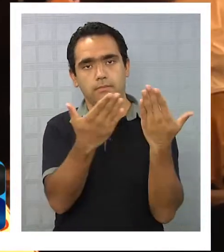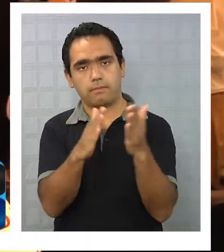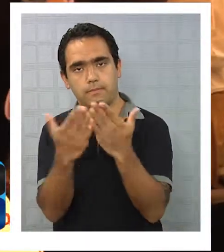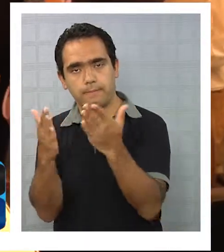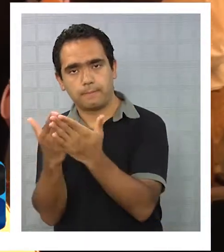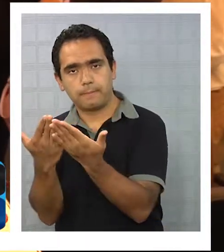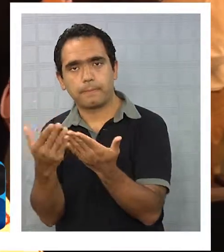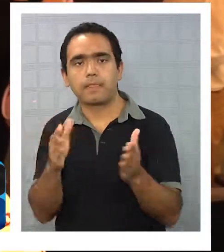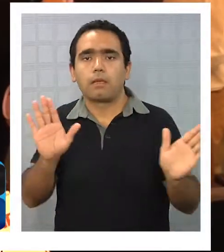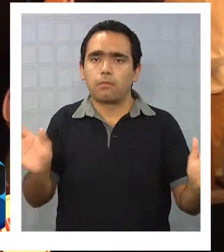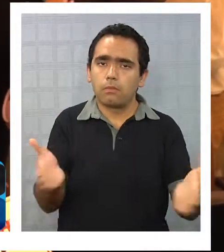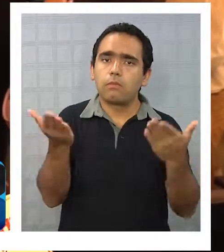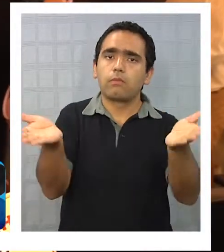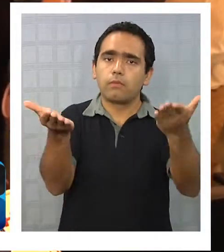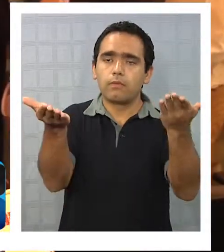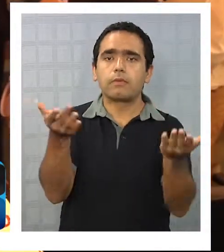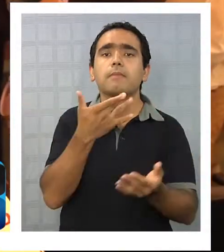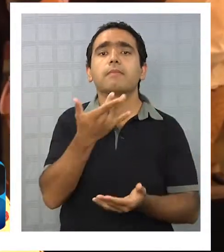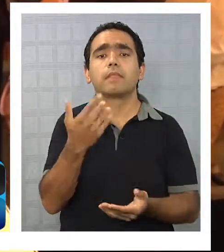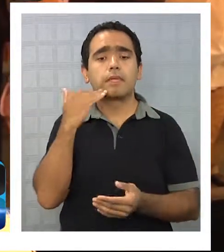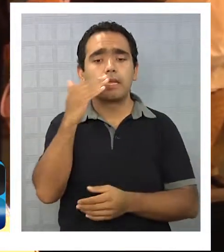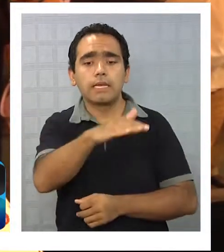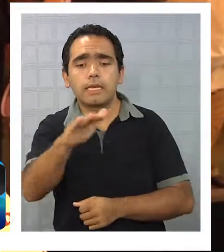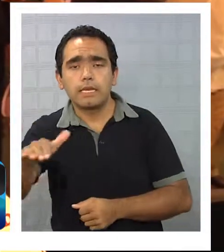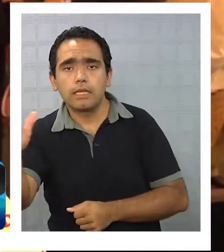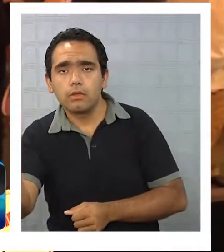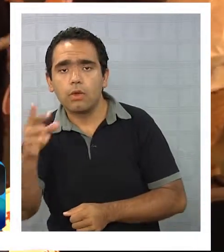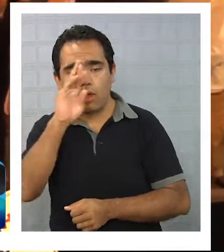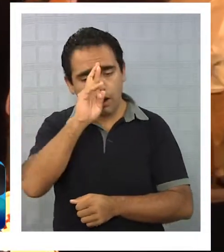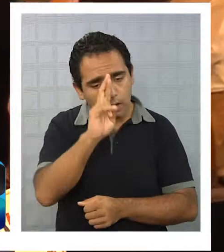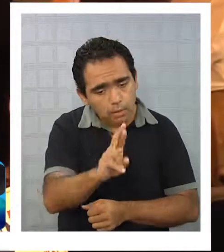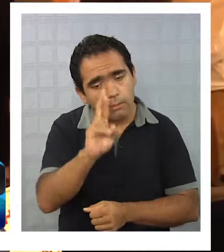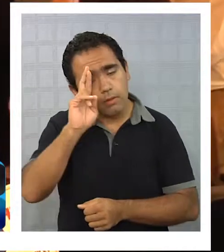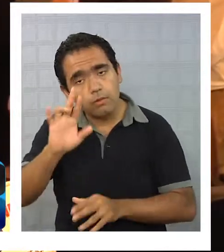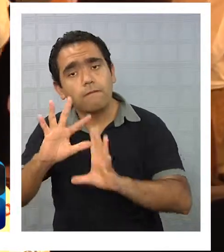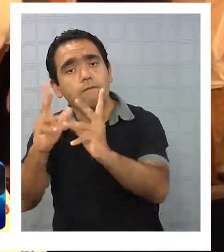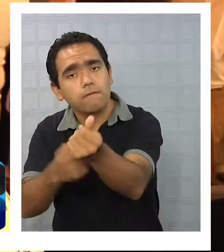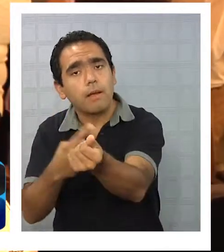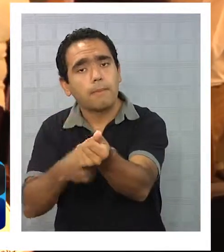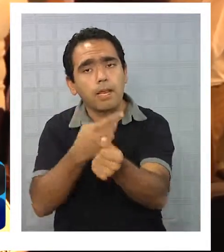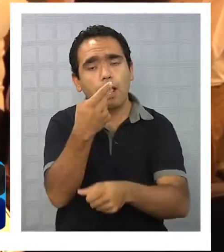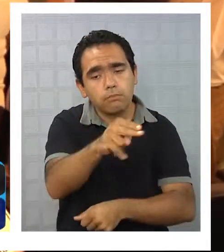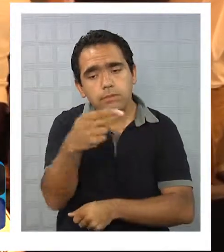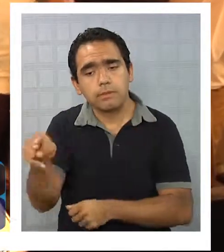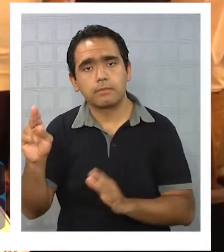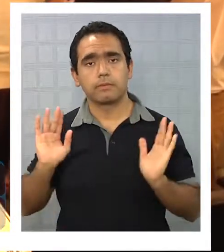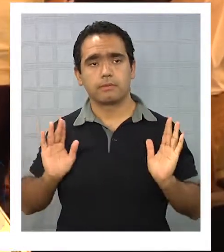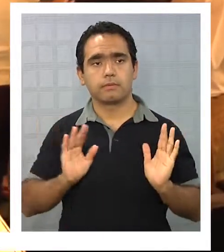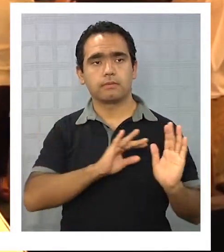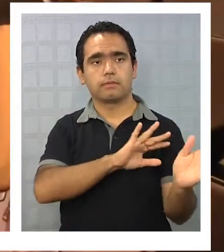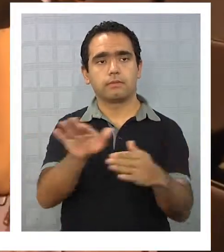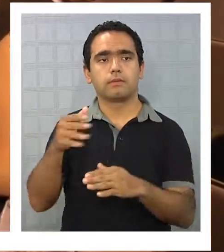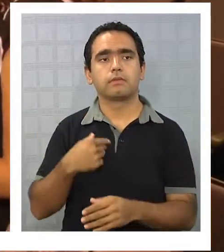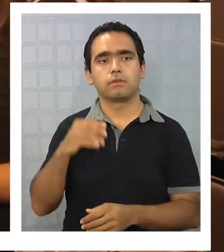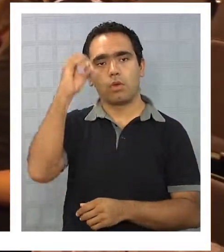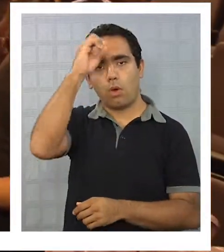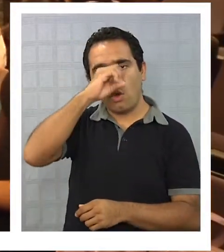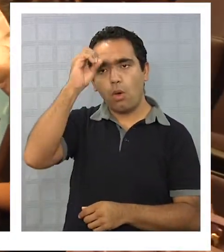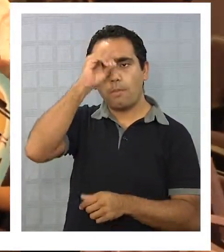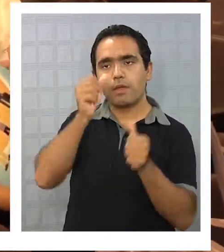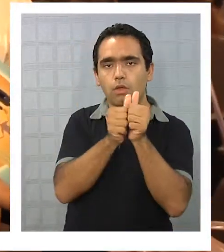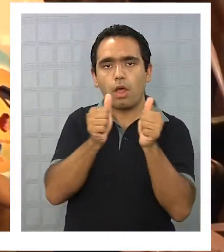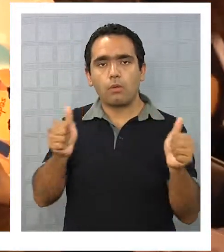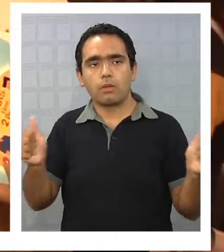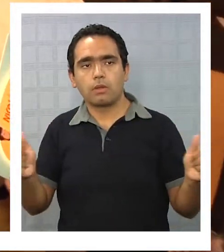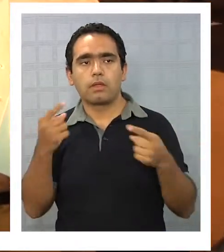puedan surgir este tipo de bibliografías que promueven el respeto del niño y la niña al derecho a una familia. Opinión que